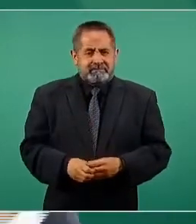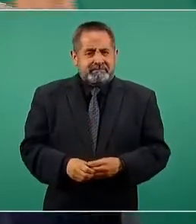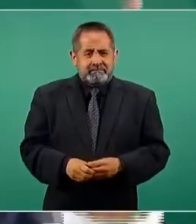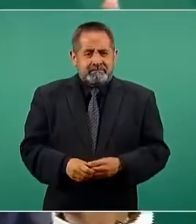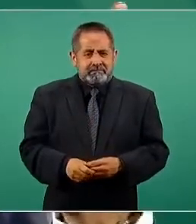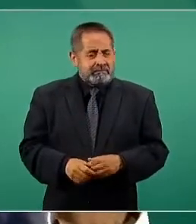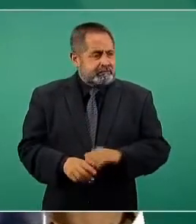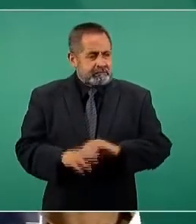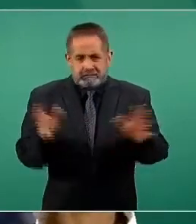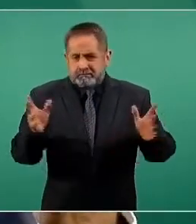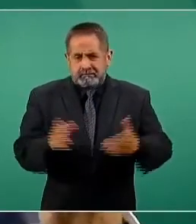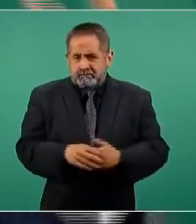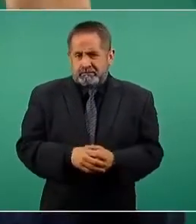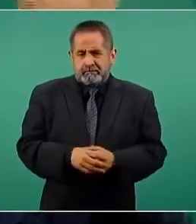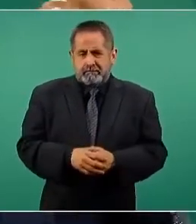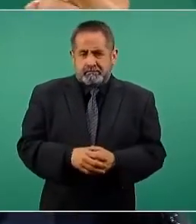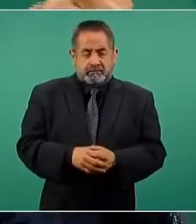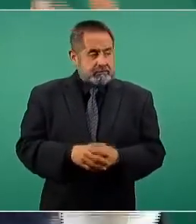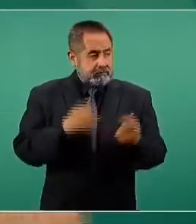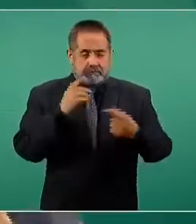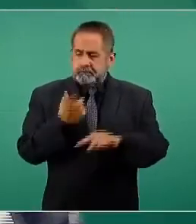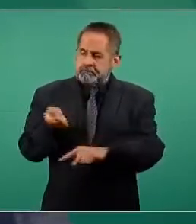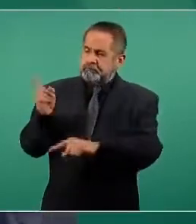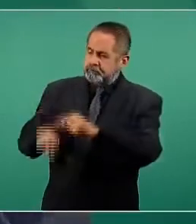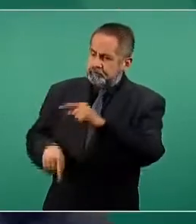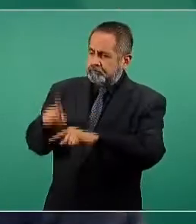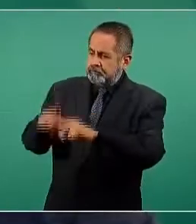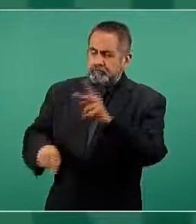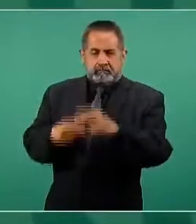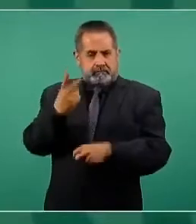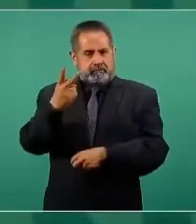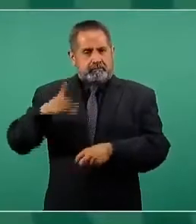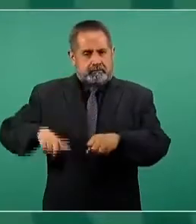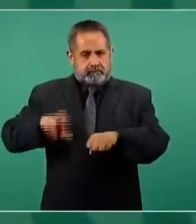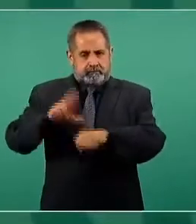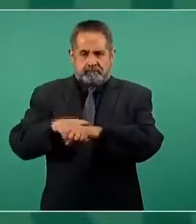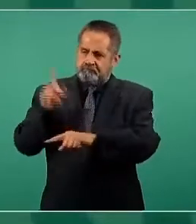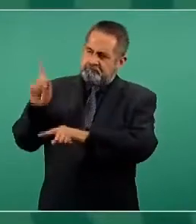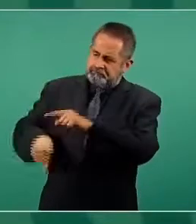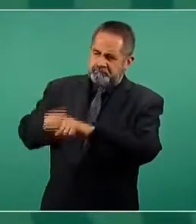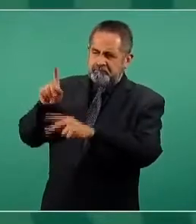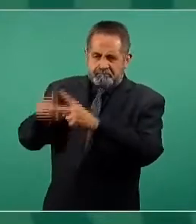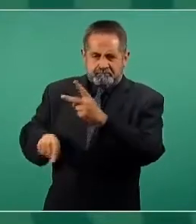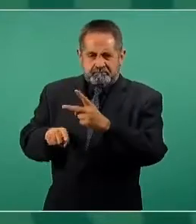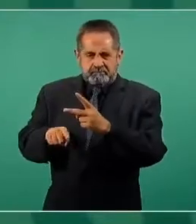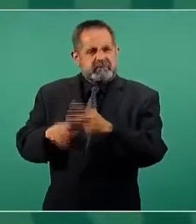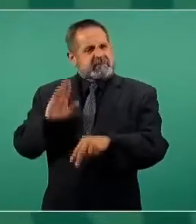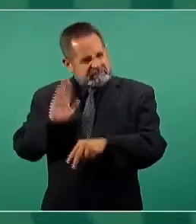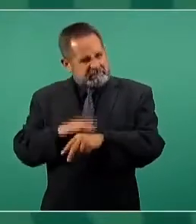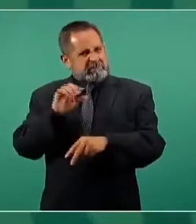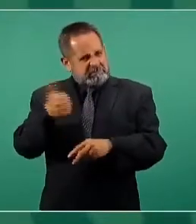O sea, ya le quitaron el registro a dos y ahora van por otra.